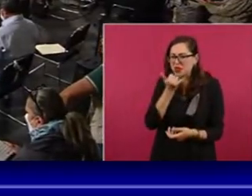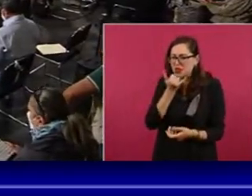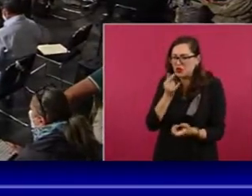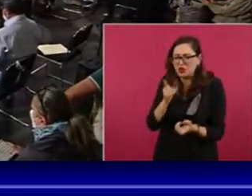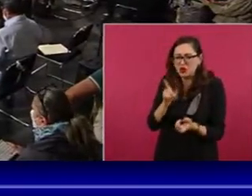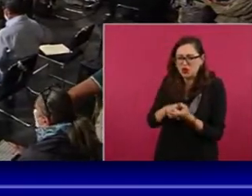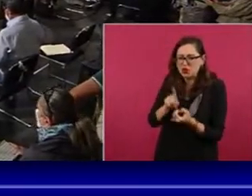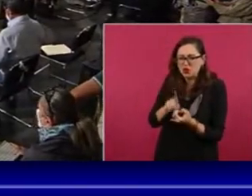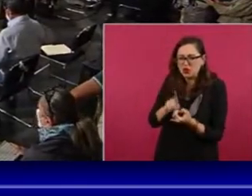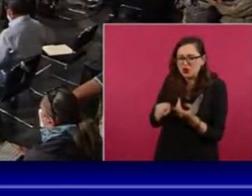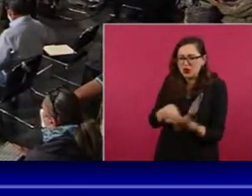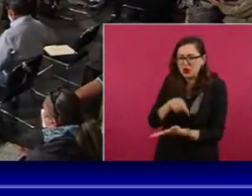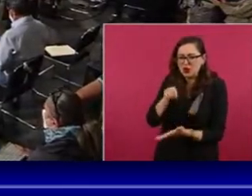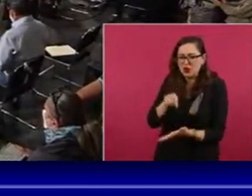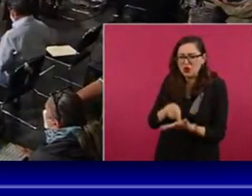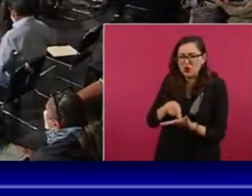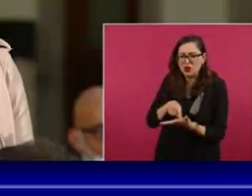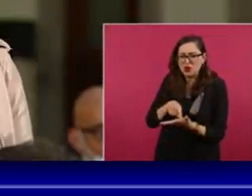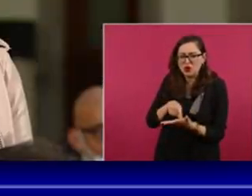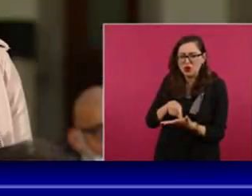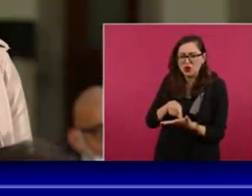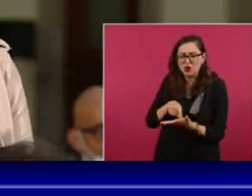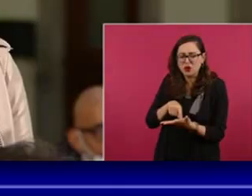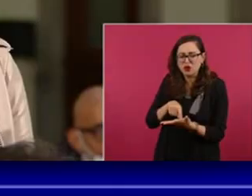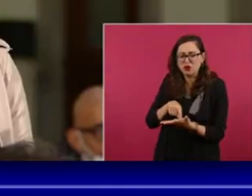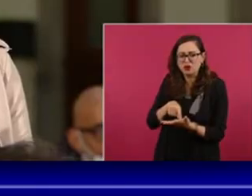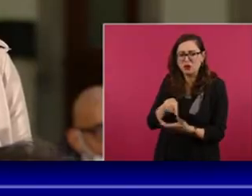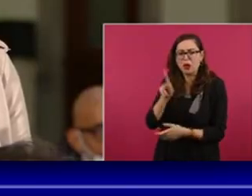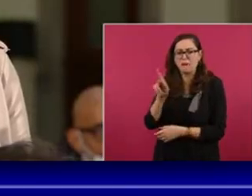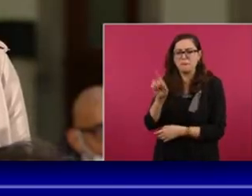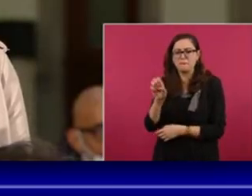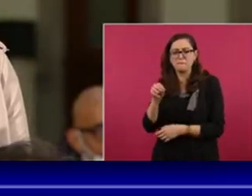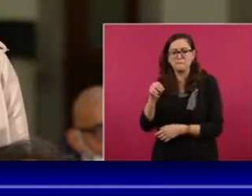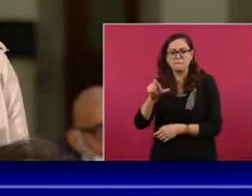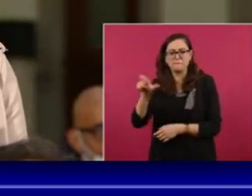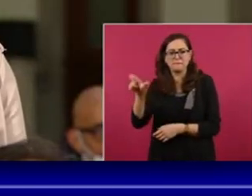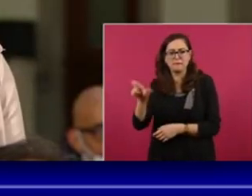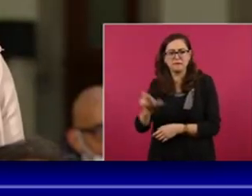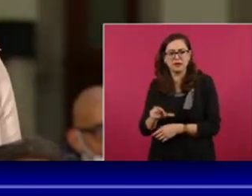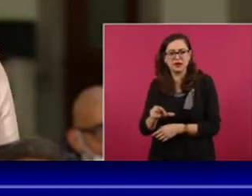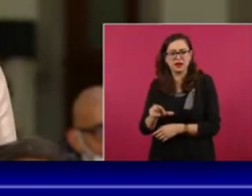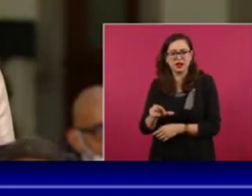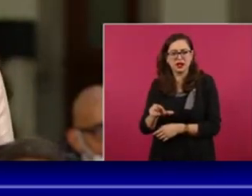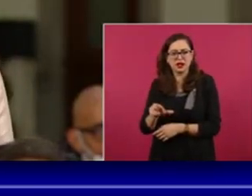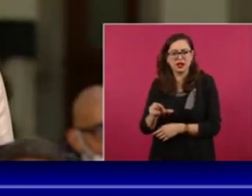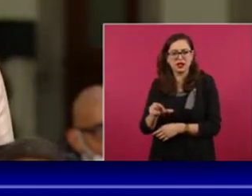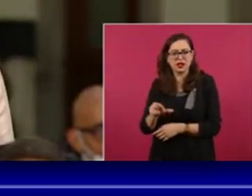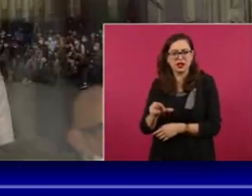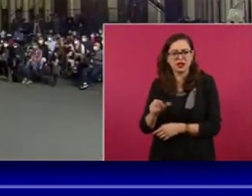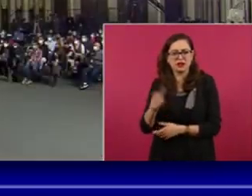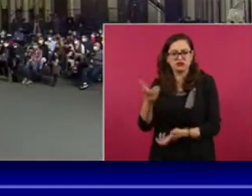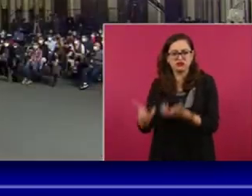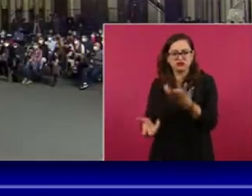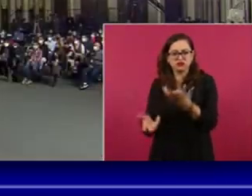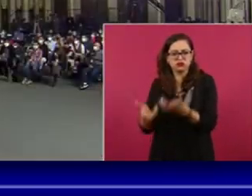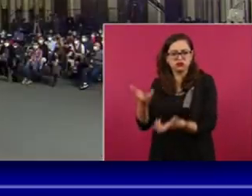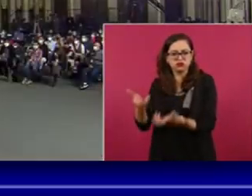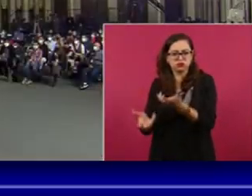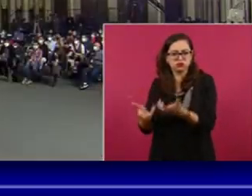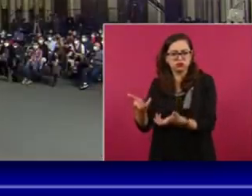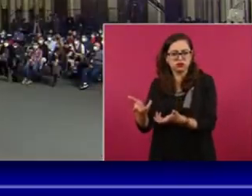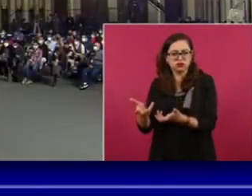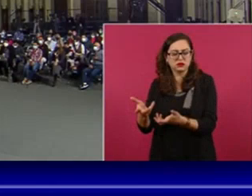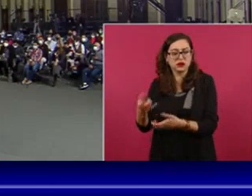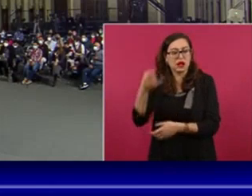esta ley, pues ley que como lo dijo el maestro Zoe Robledo, pues